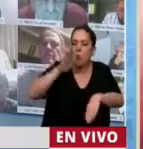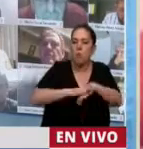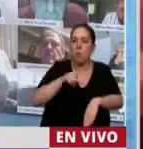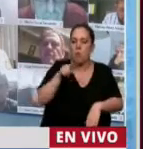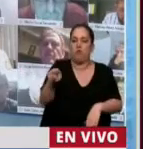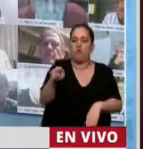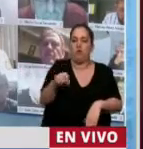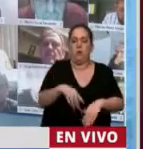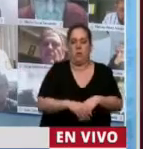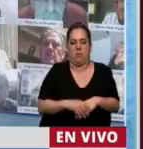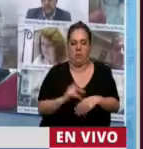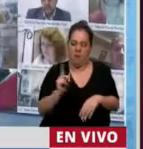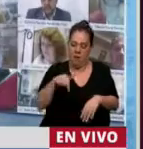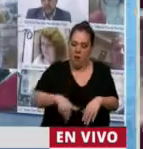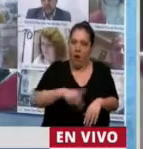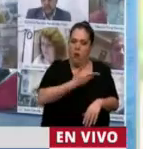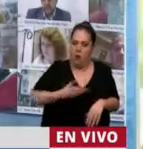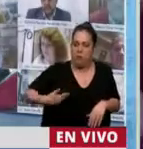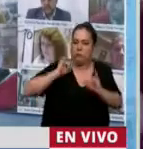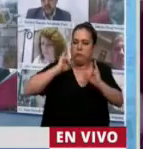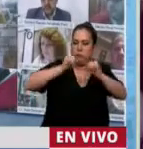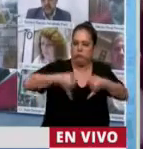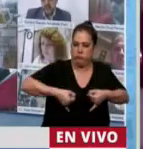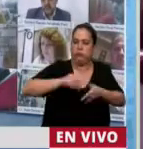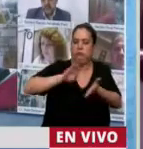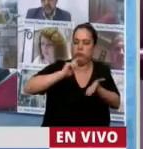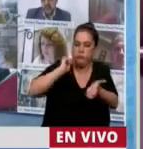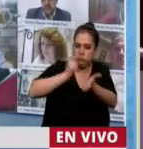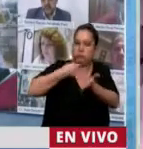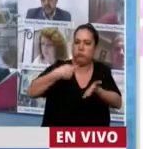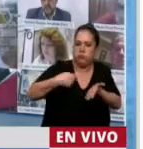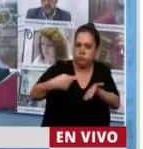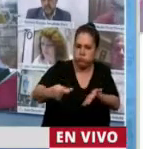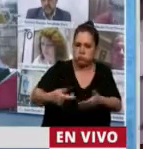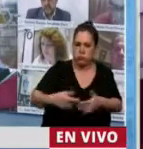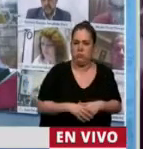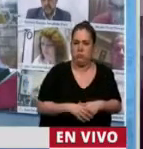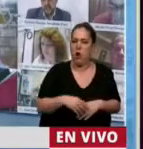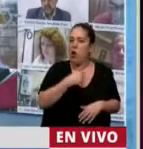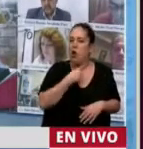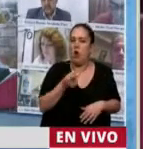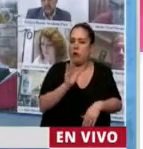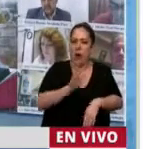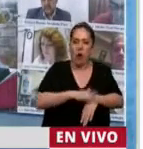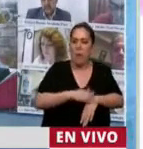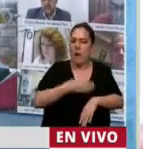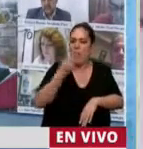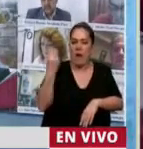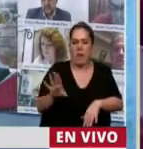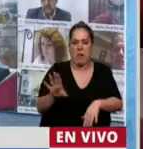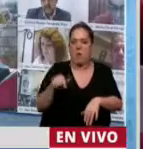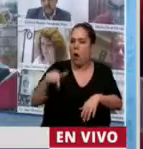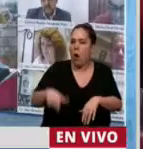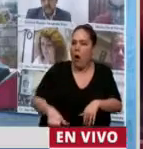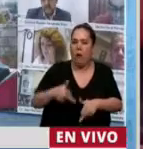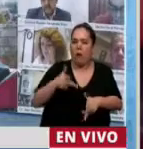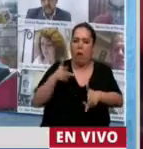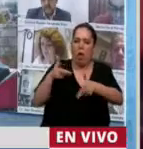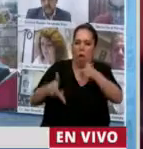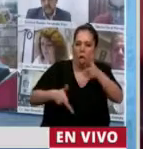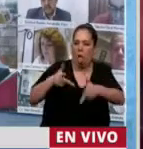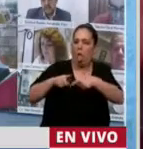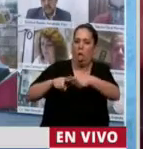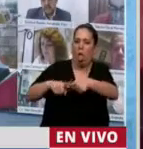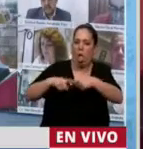la actividad y además resguardar la integridad y la salud de los diputados, porque qué pasa con un diputado que tiene que viajar en el interior, ¿no? Pero mire,